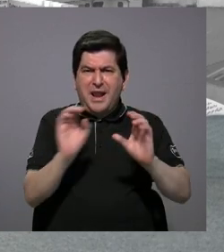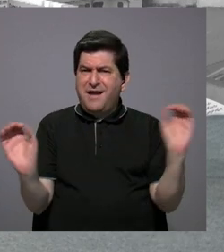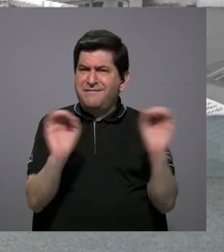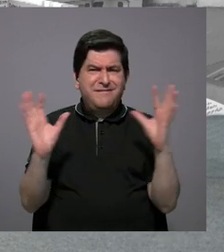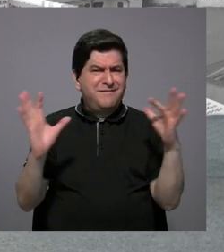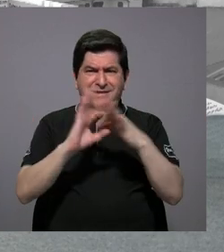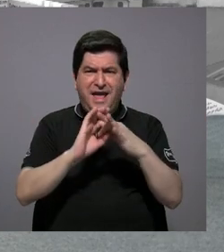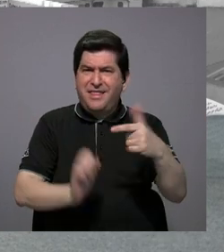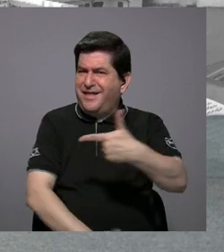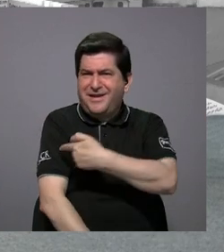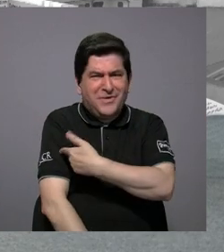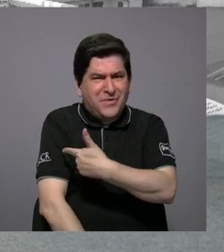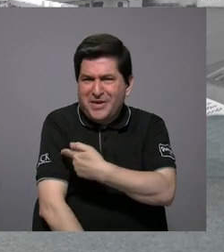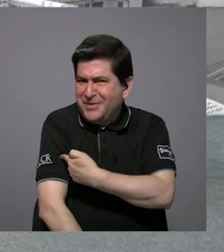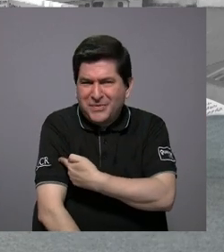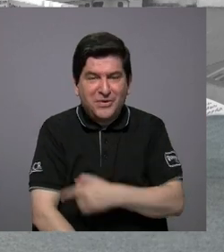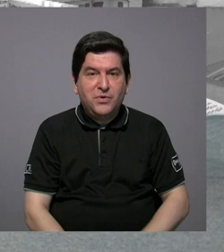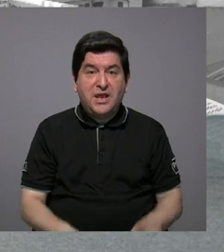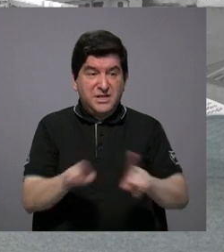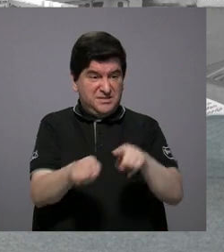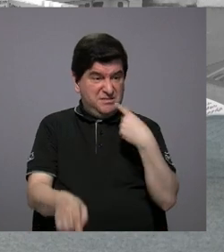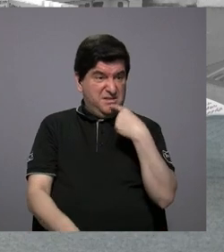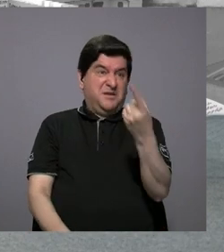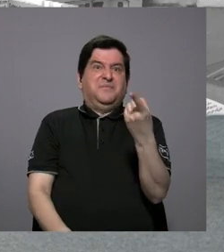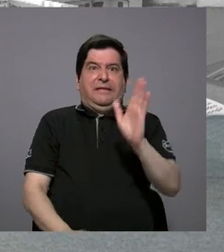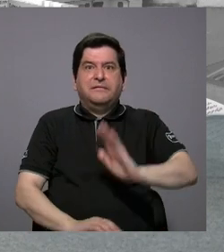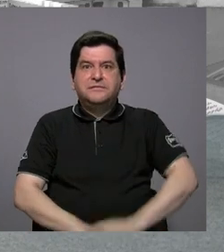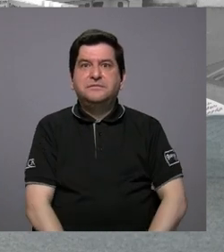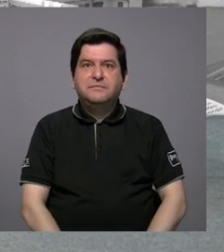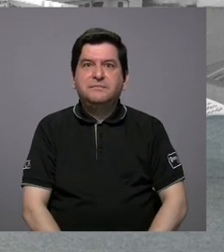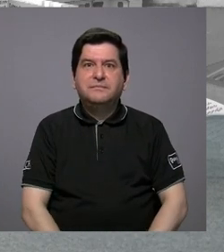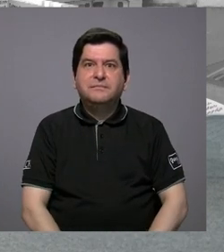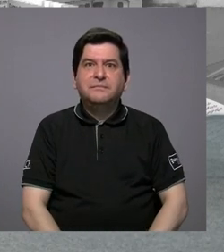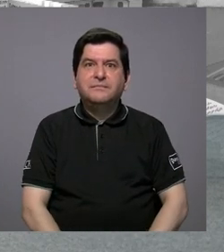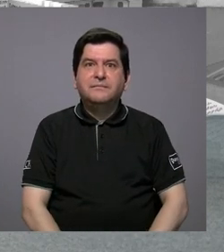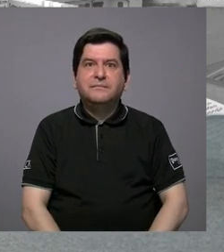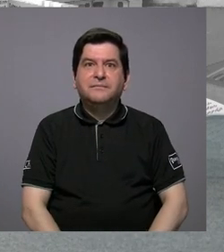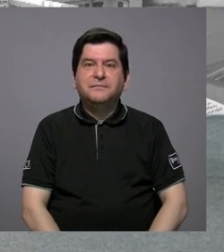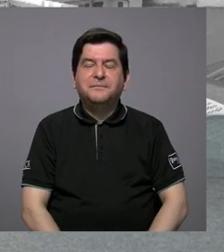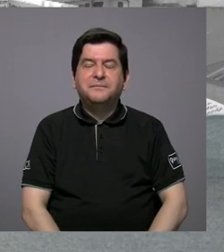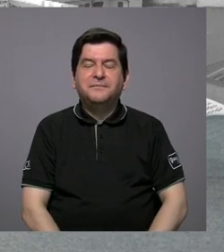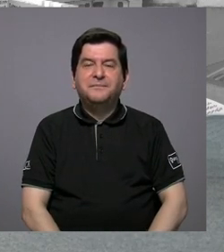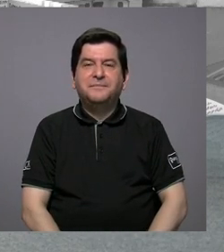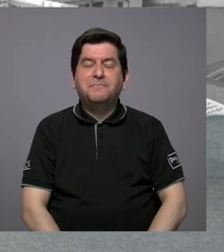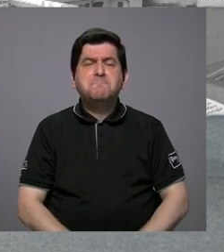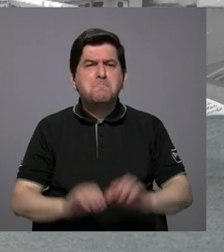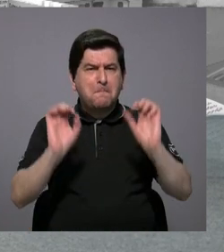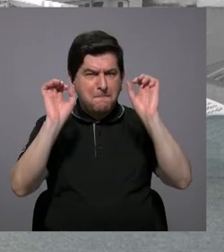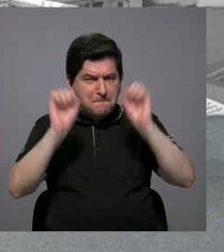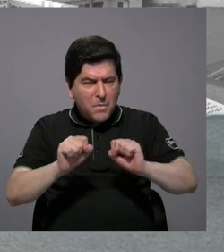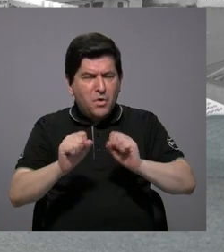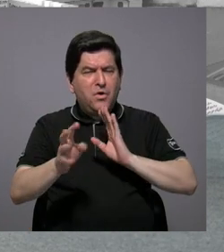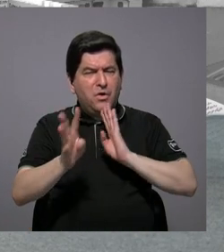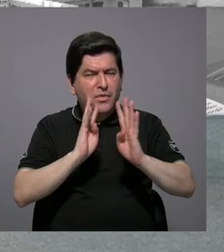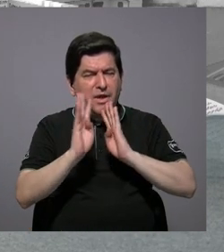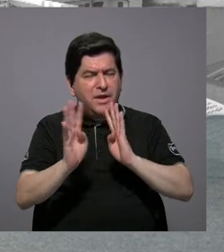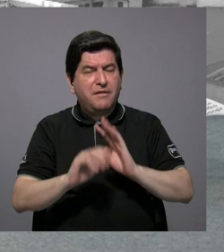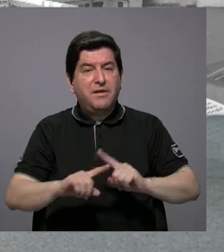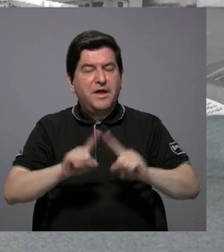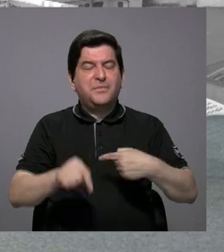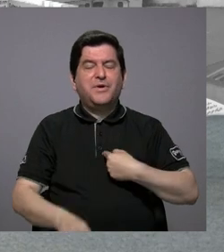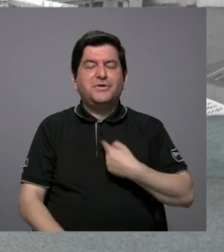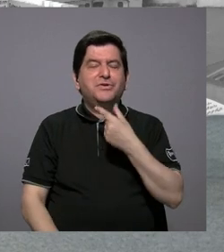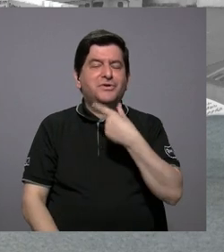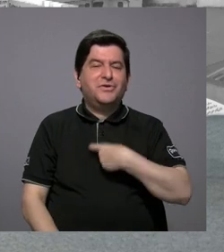nada que ver con las vacunas, ¿verdad? Porque también se ha dicho eso, ¿verdad? Bueno, en realidad podríamos hablar mucho, pero les